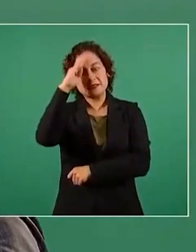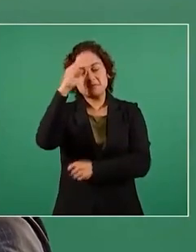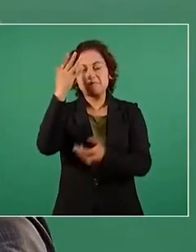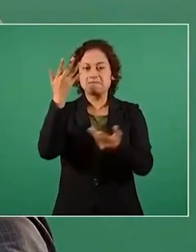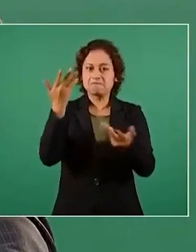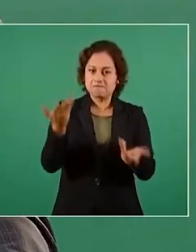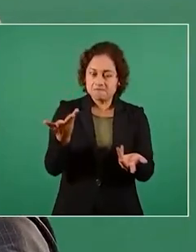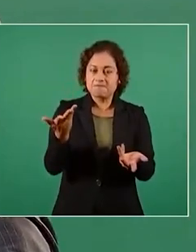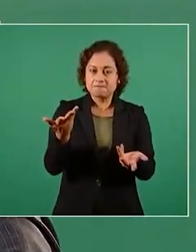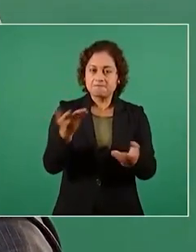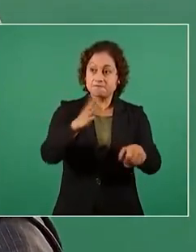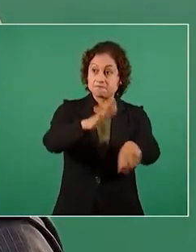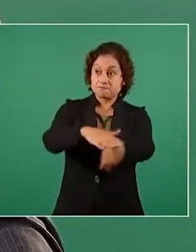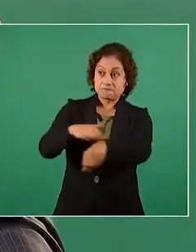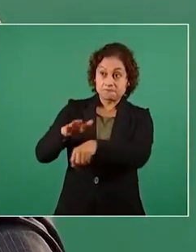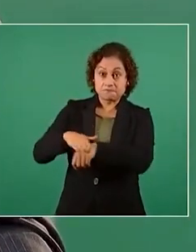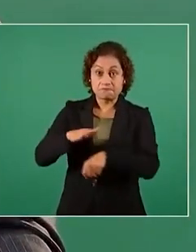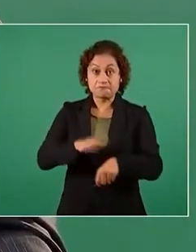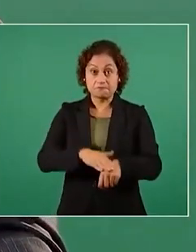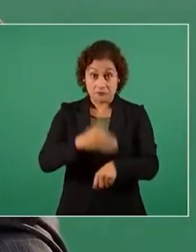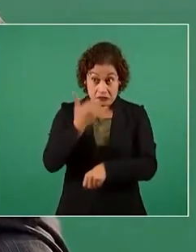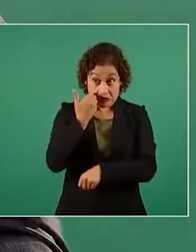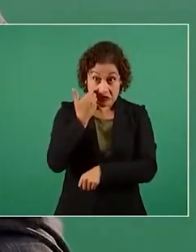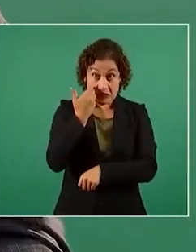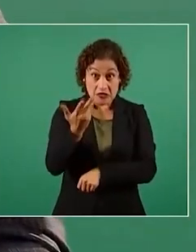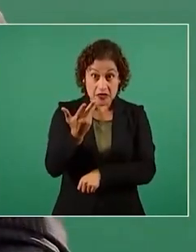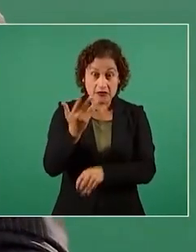porque todo esto tiene que ser voluntario